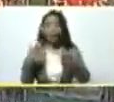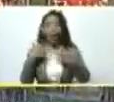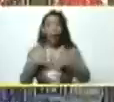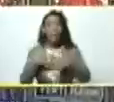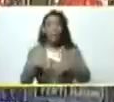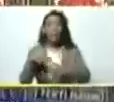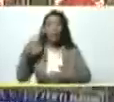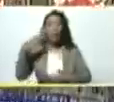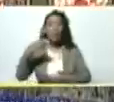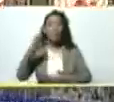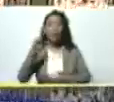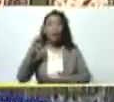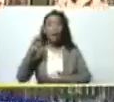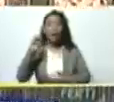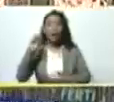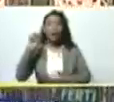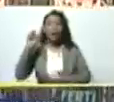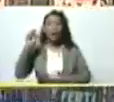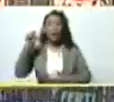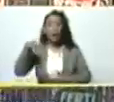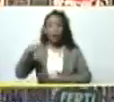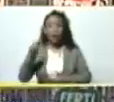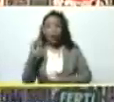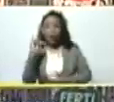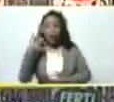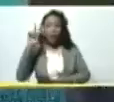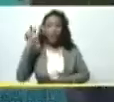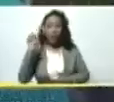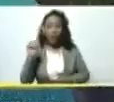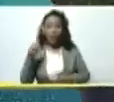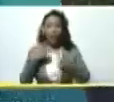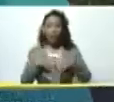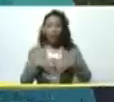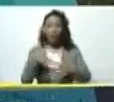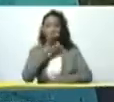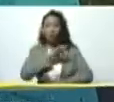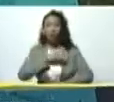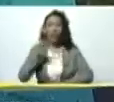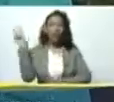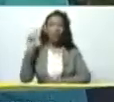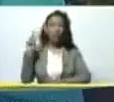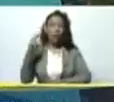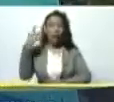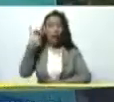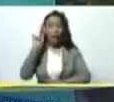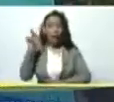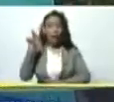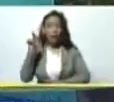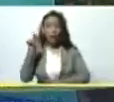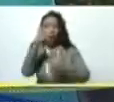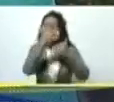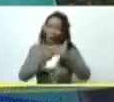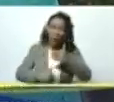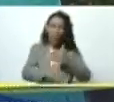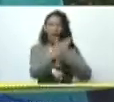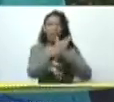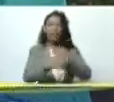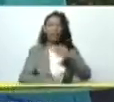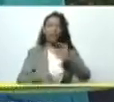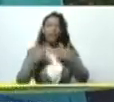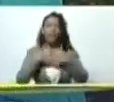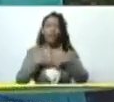industria socialista venezolana lo que está es para adelante pues lo que está es